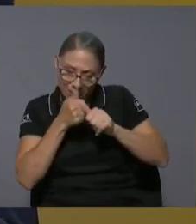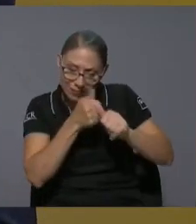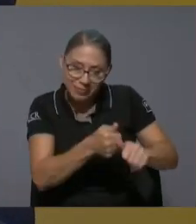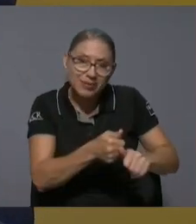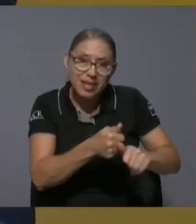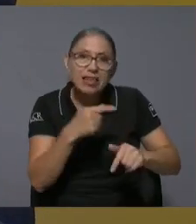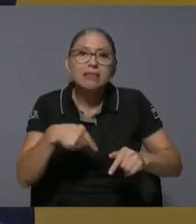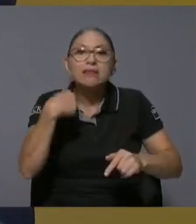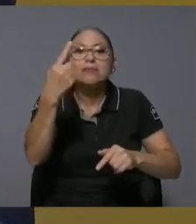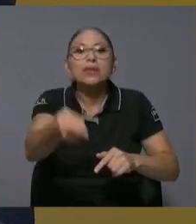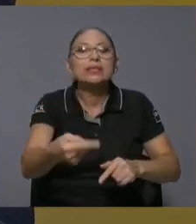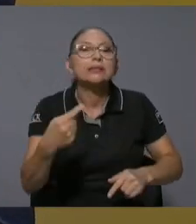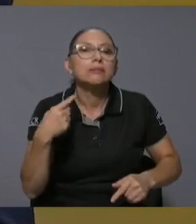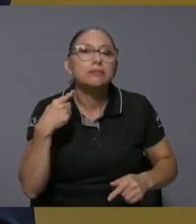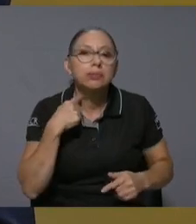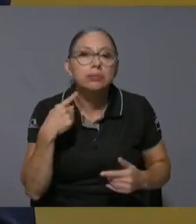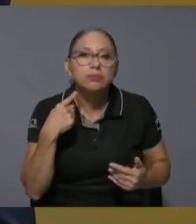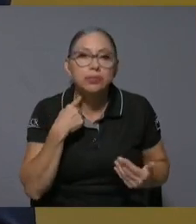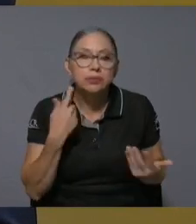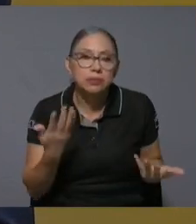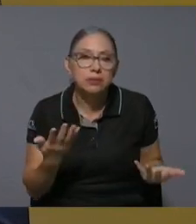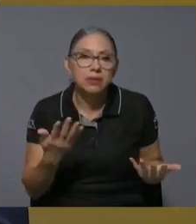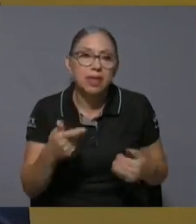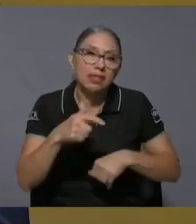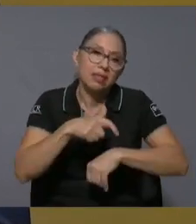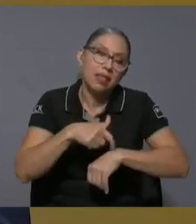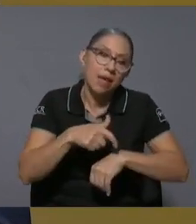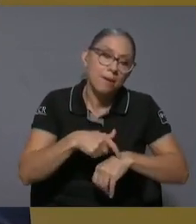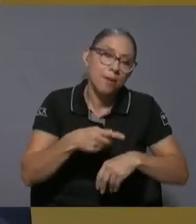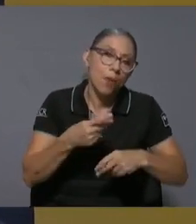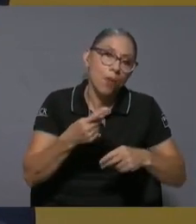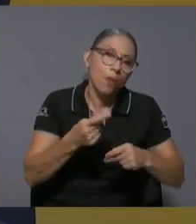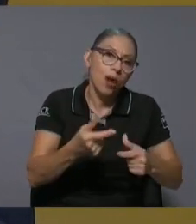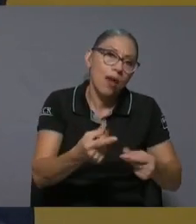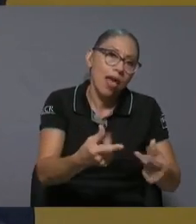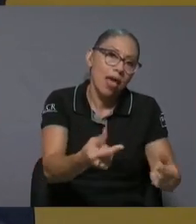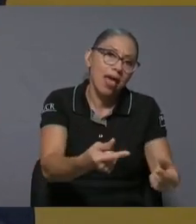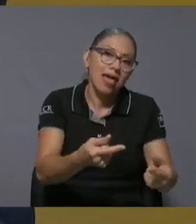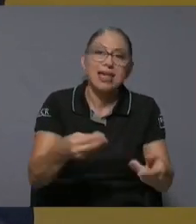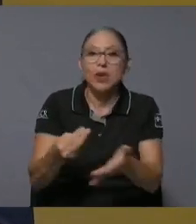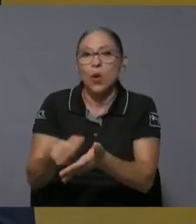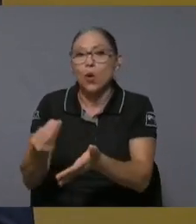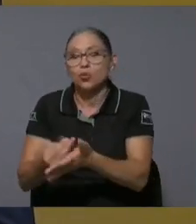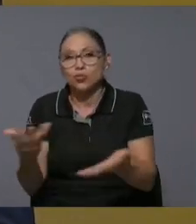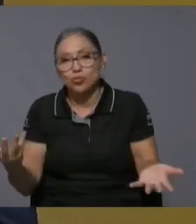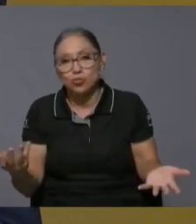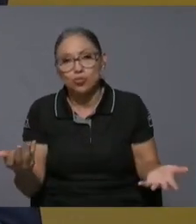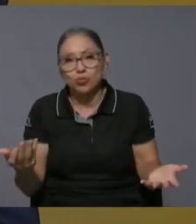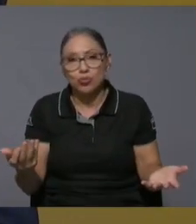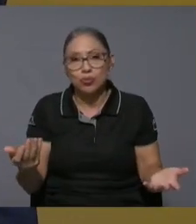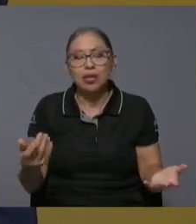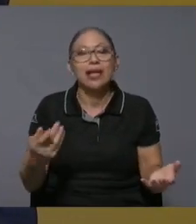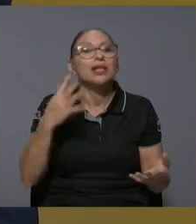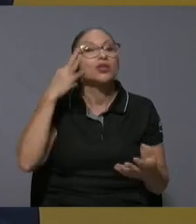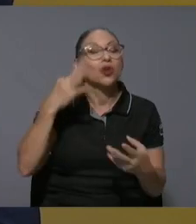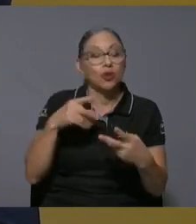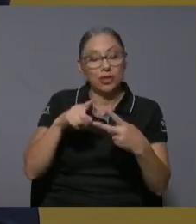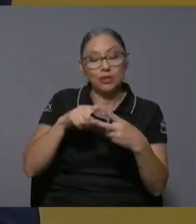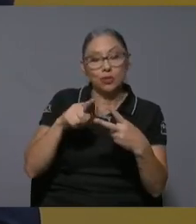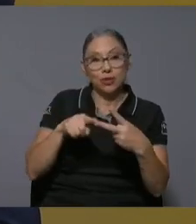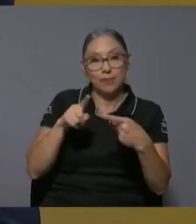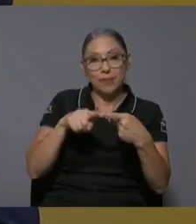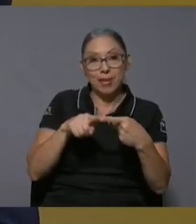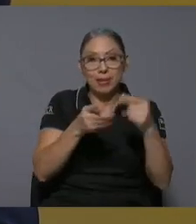sale carísimo en términos de tiempo y luego en términos de costo entonces yo creo que son esos dos elementos preparación